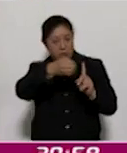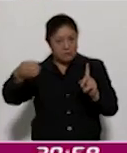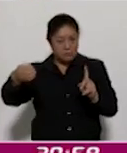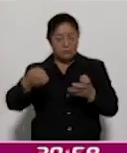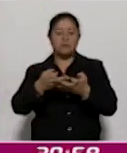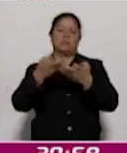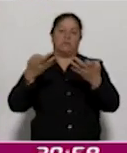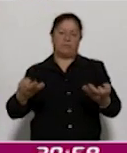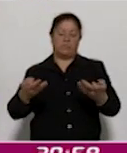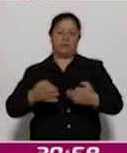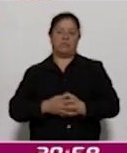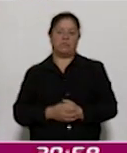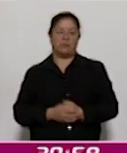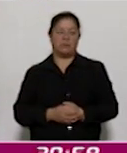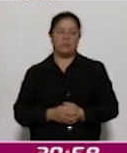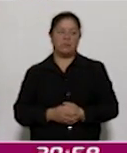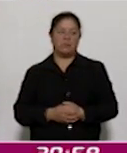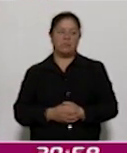territorial.